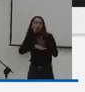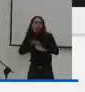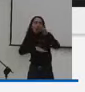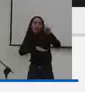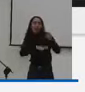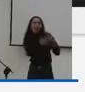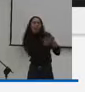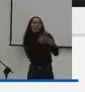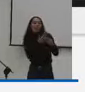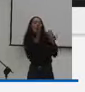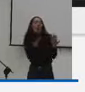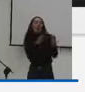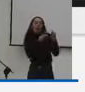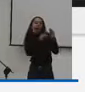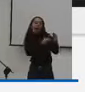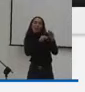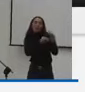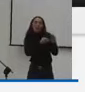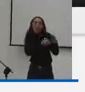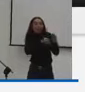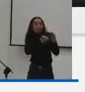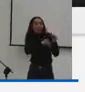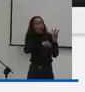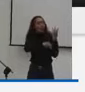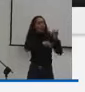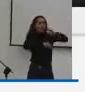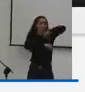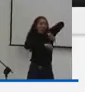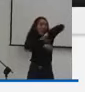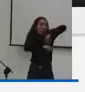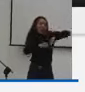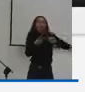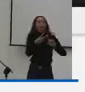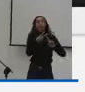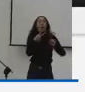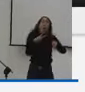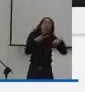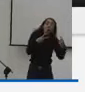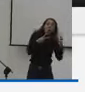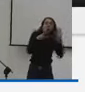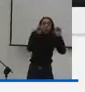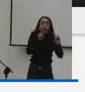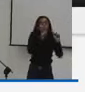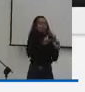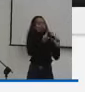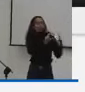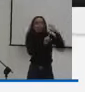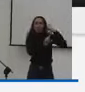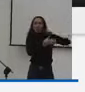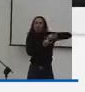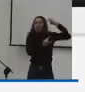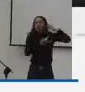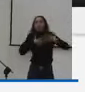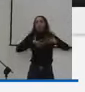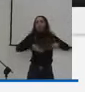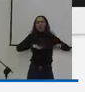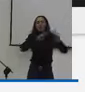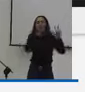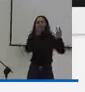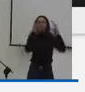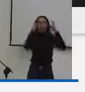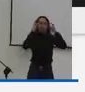equivalencia a la capacitación de 40 horas podrán acreditar un título profesional en cualquier área del conocimiento entonces